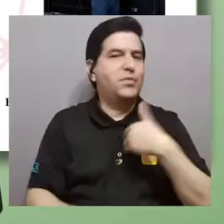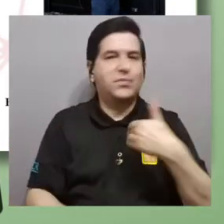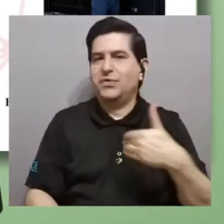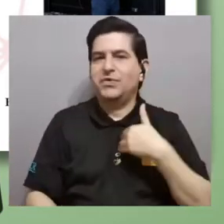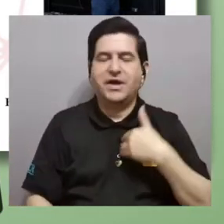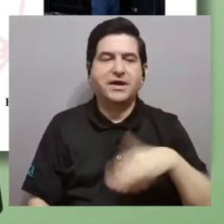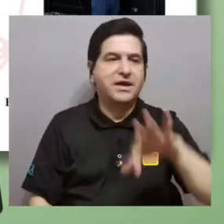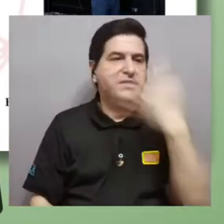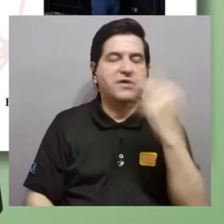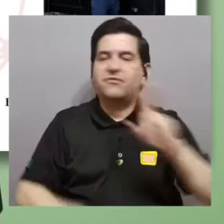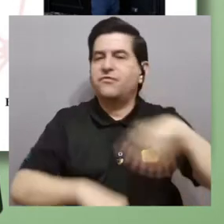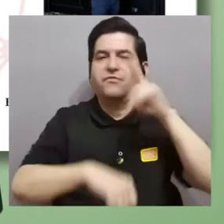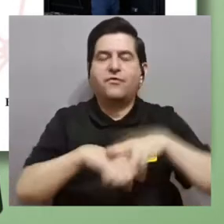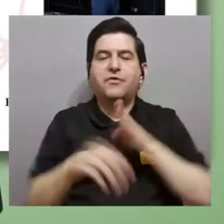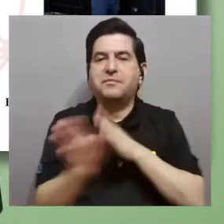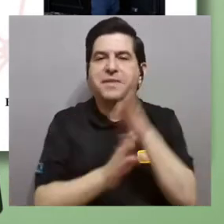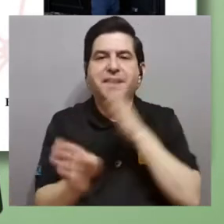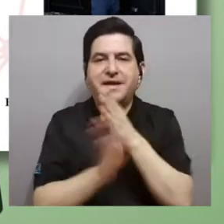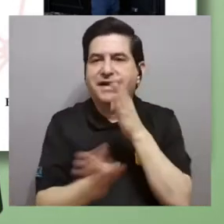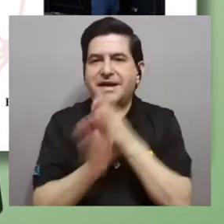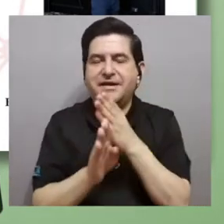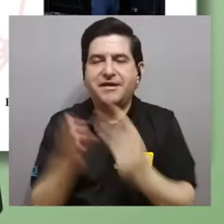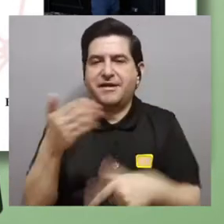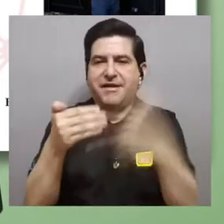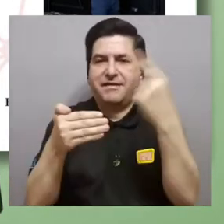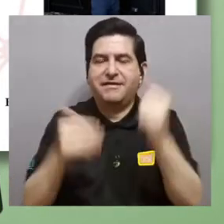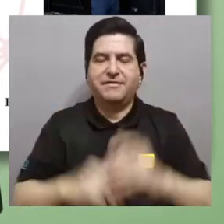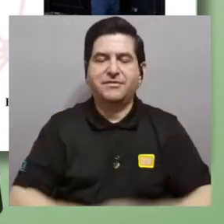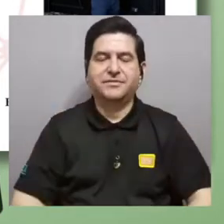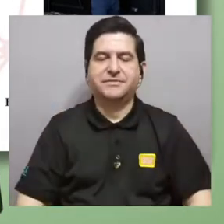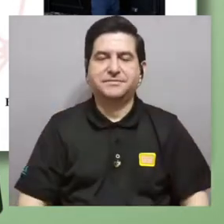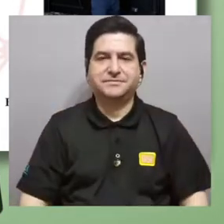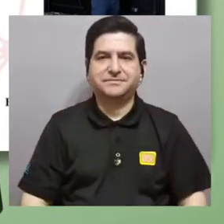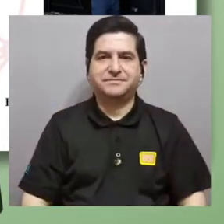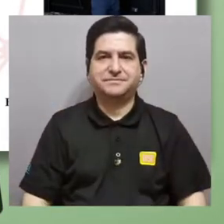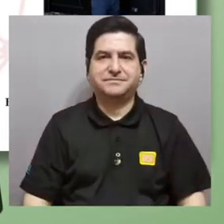él no hubiera podido obtener de manera habitual en una carrera de grado.